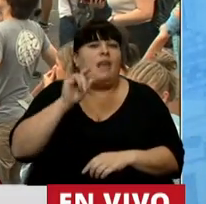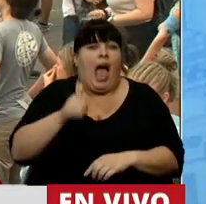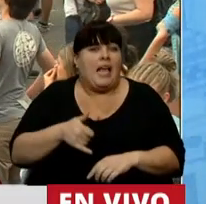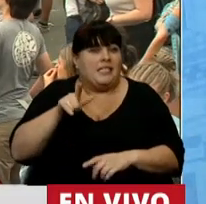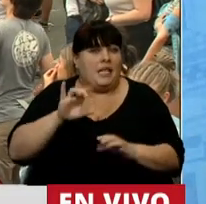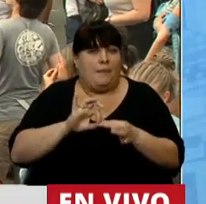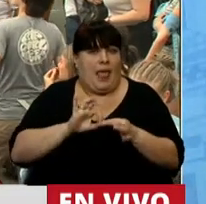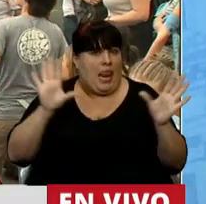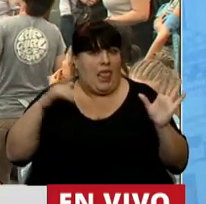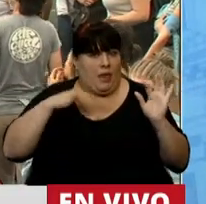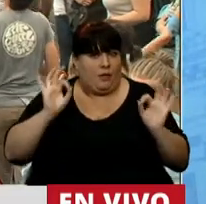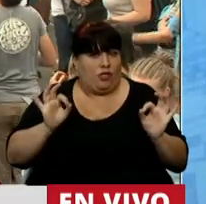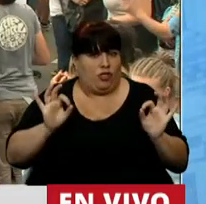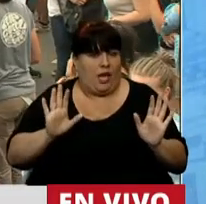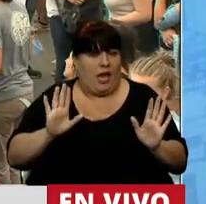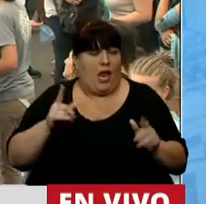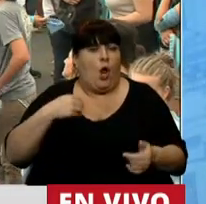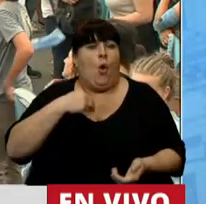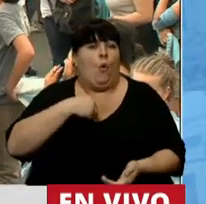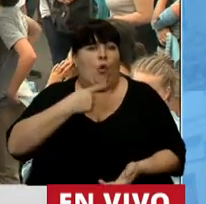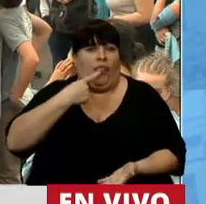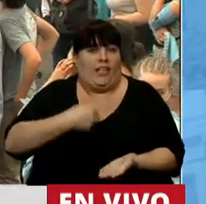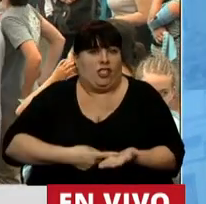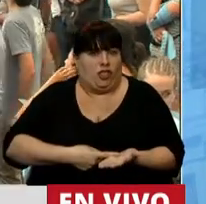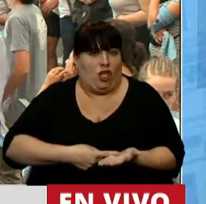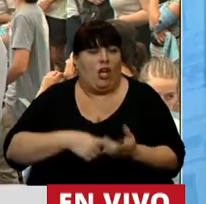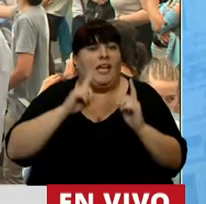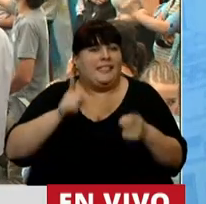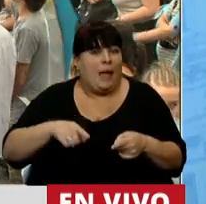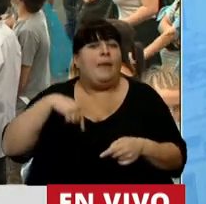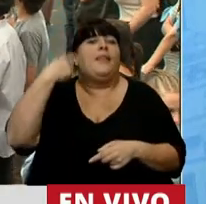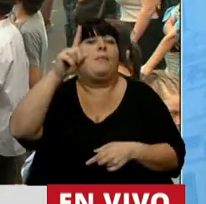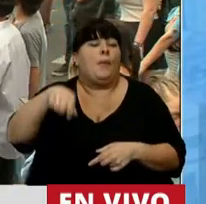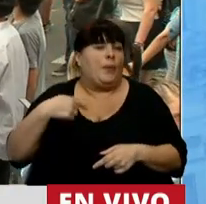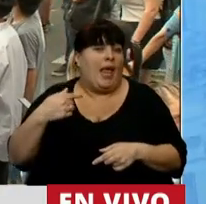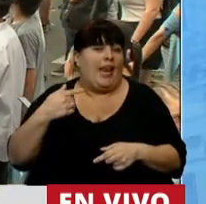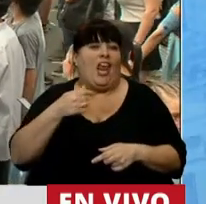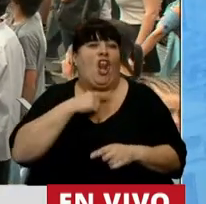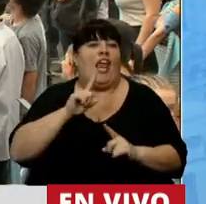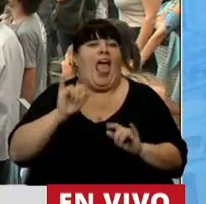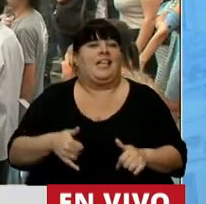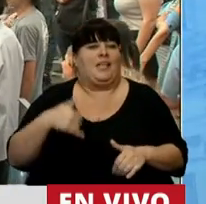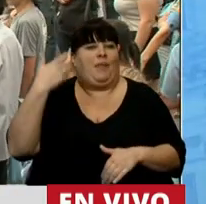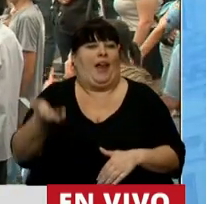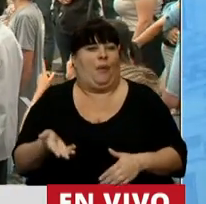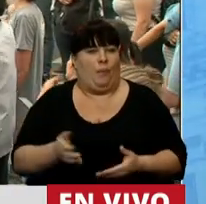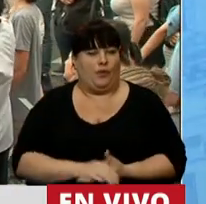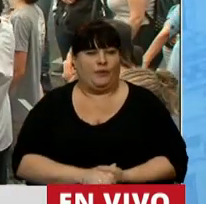libremente, voluntarias y con consecuencias que no se quieren aceptar.